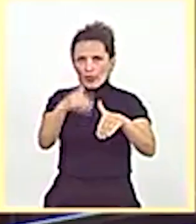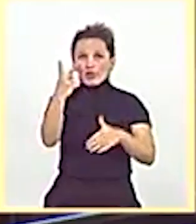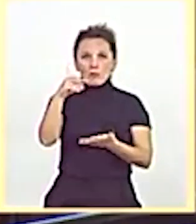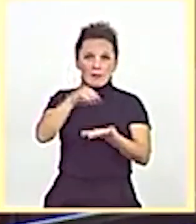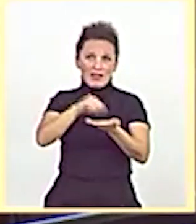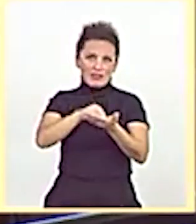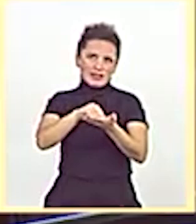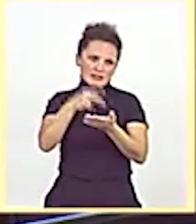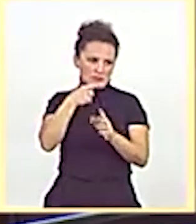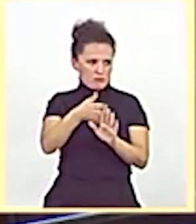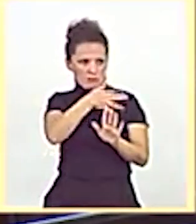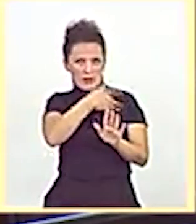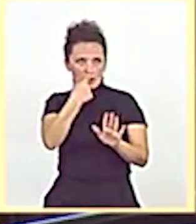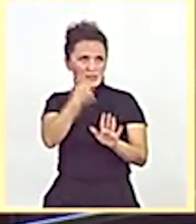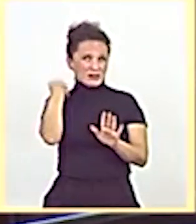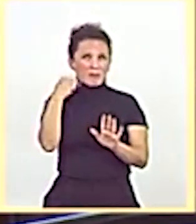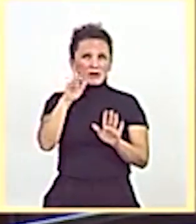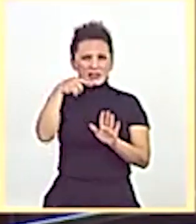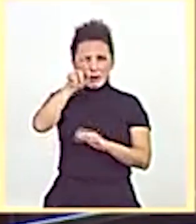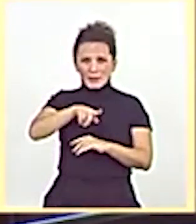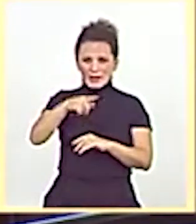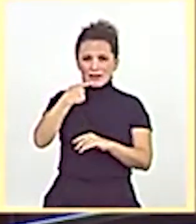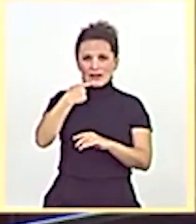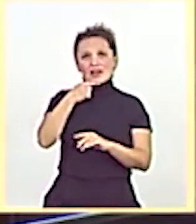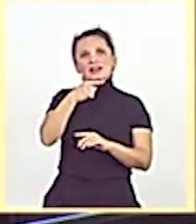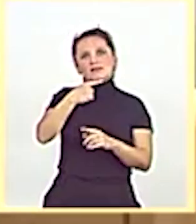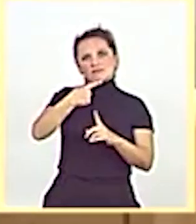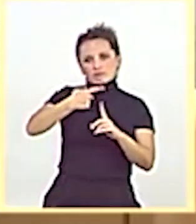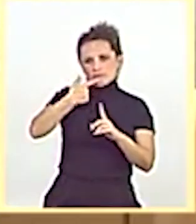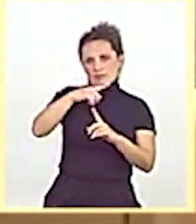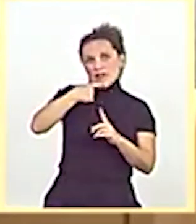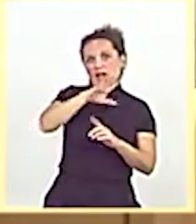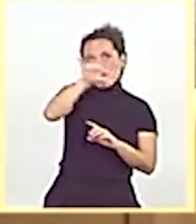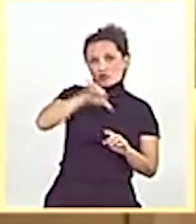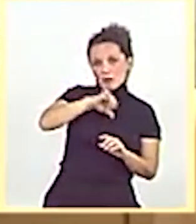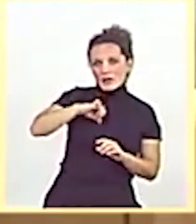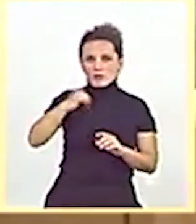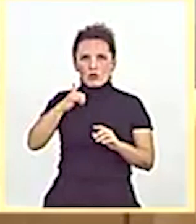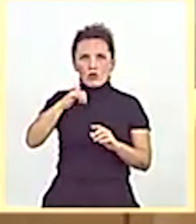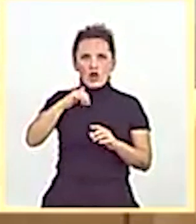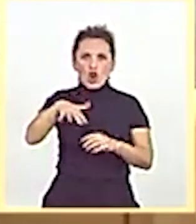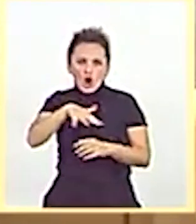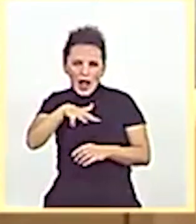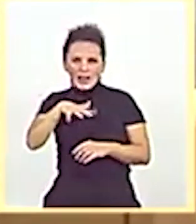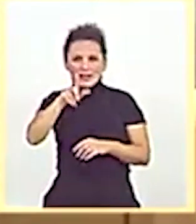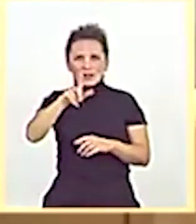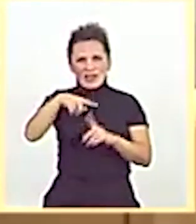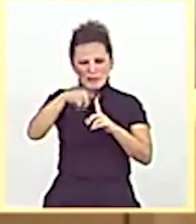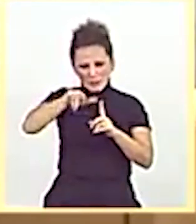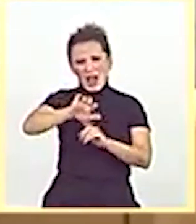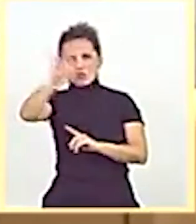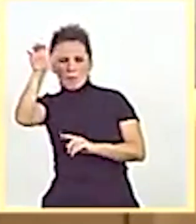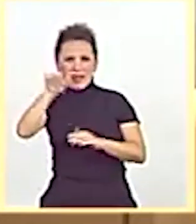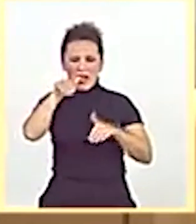ocasiones a nivel general, pero también otras tres elecciones a nivel autonómico y a nivel local, además de las europeas. En definitiva, creo que salimos de una